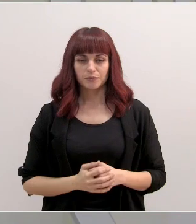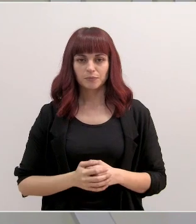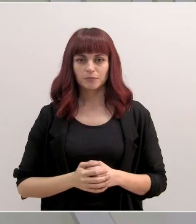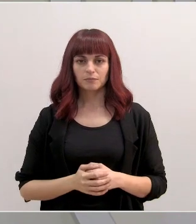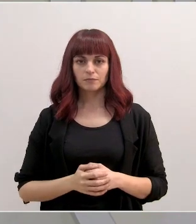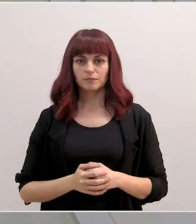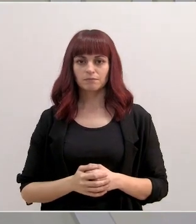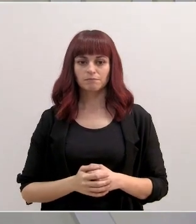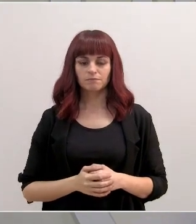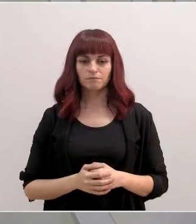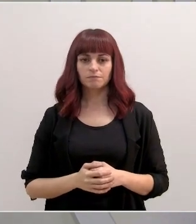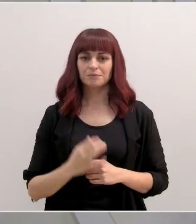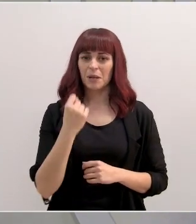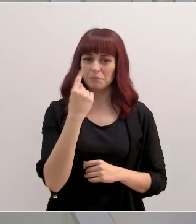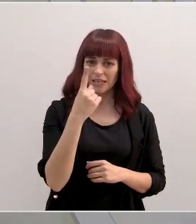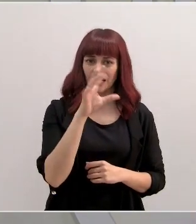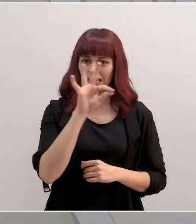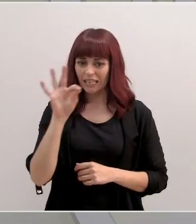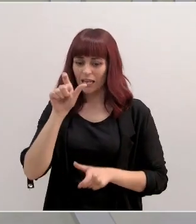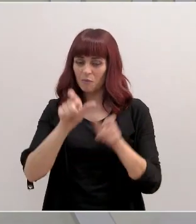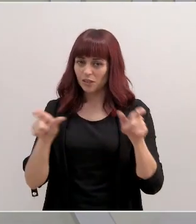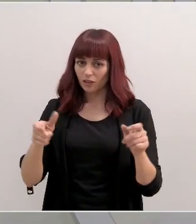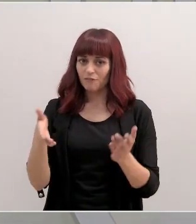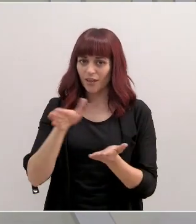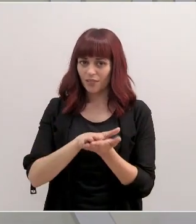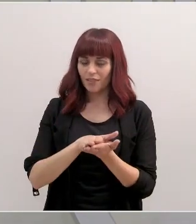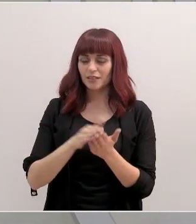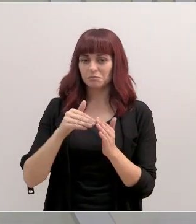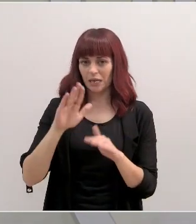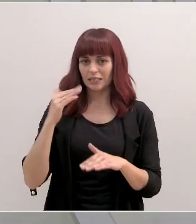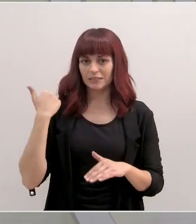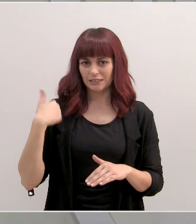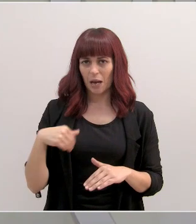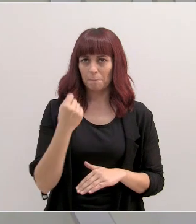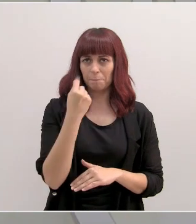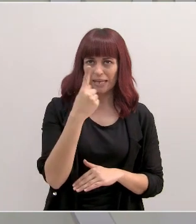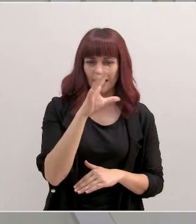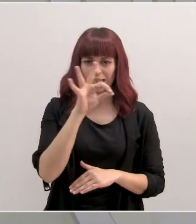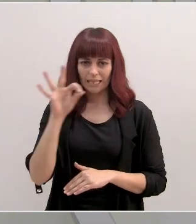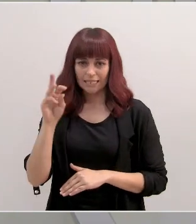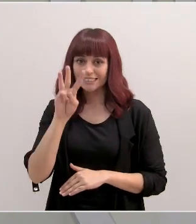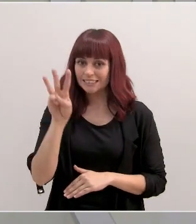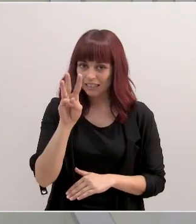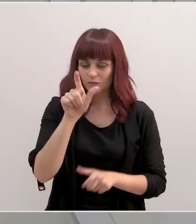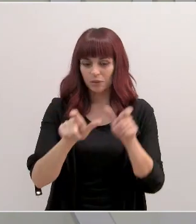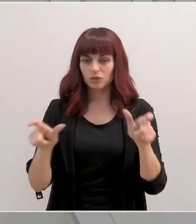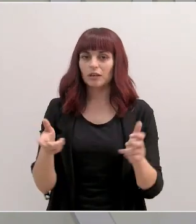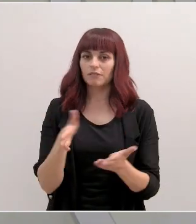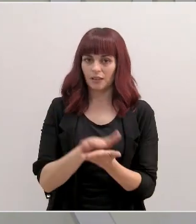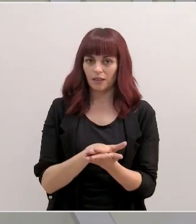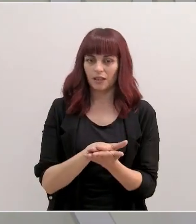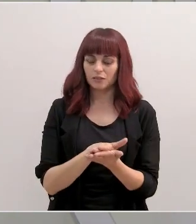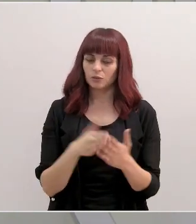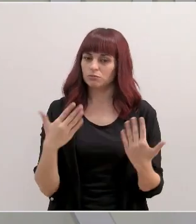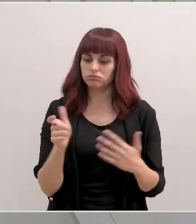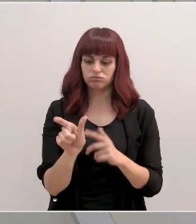Superamos la triste barrera de las 1.500 personas que nos han dejado en esta pandemia, concretamente 1.503, sin duda una